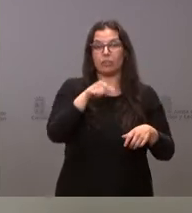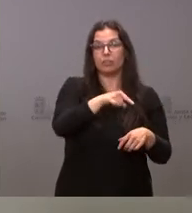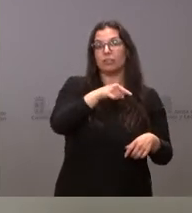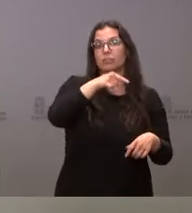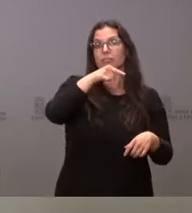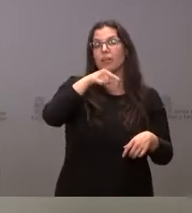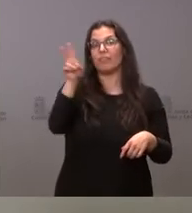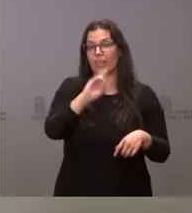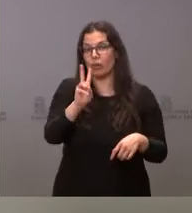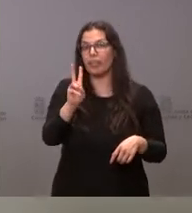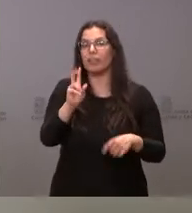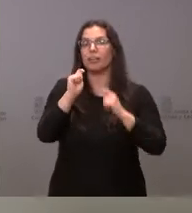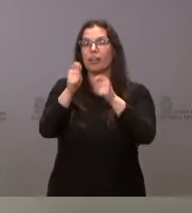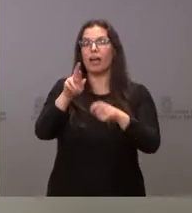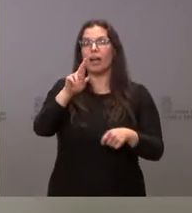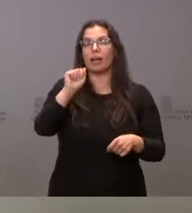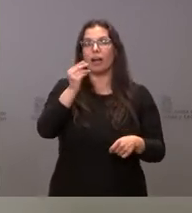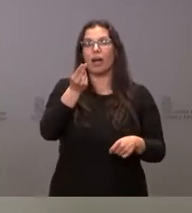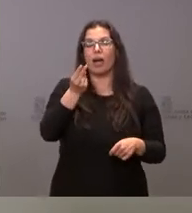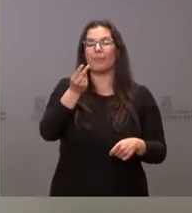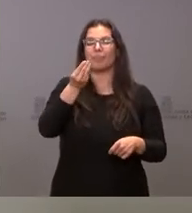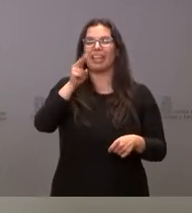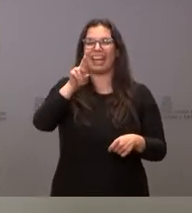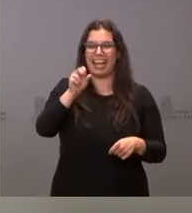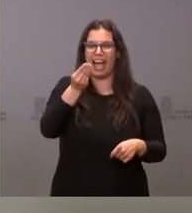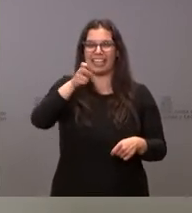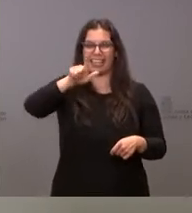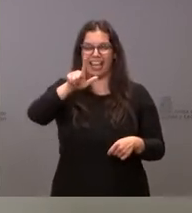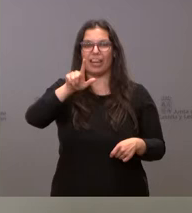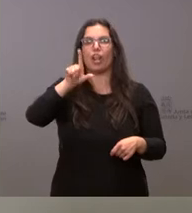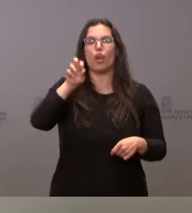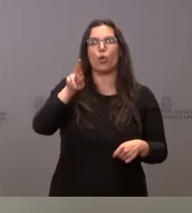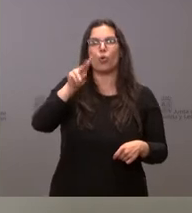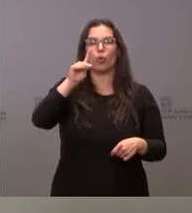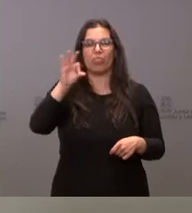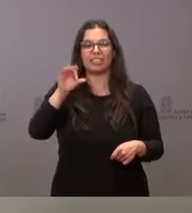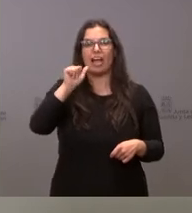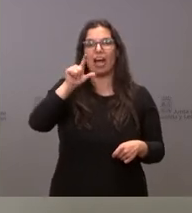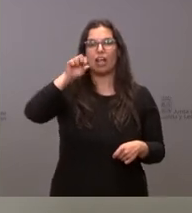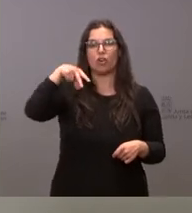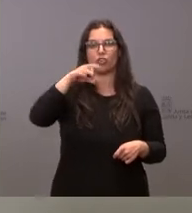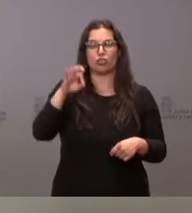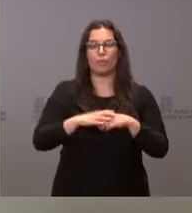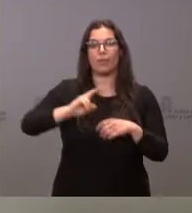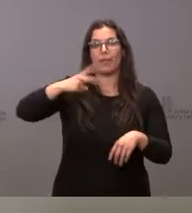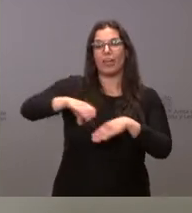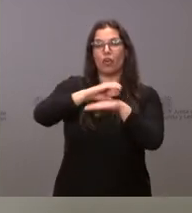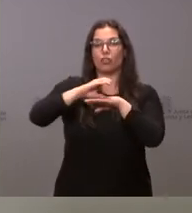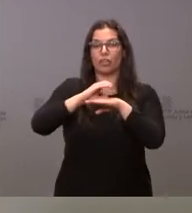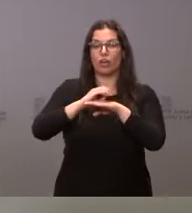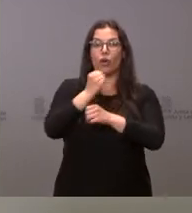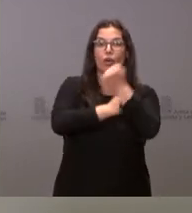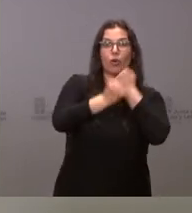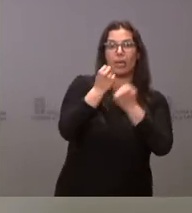provincia de Valladolid, Raquel Lourdes Alonso Hernández. El viceconsejero de Economía y Hacienda, Carlos Martín